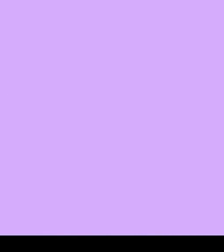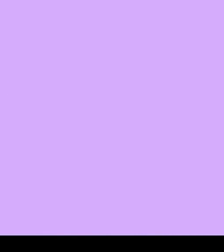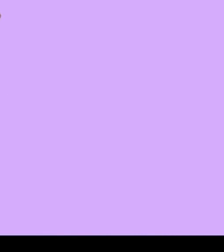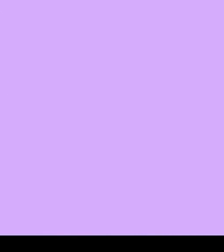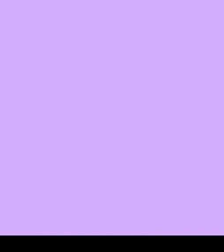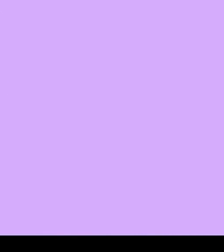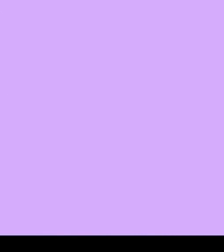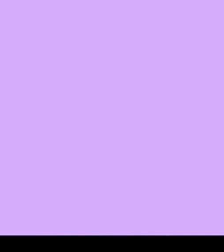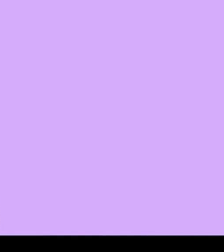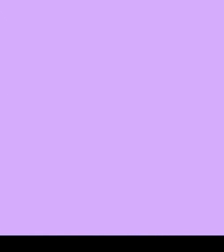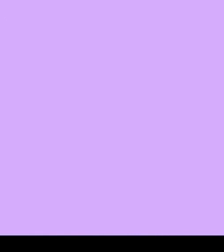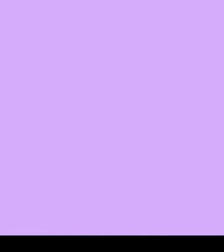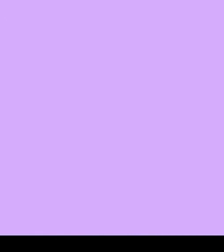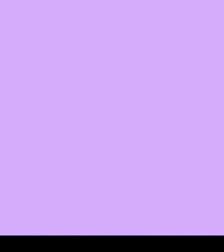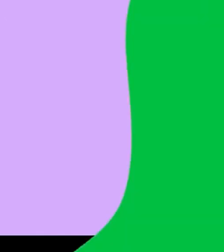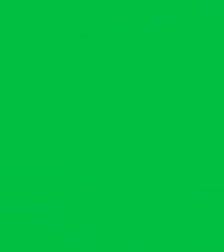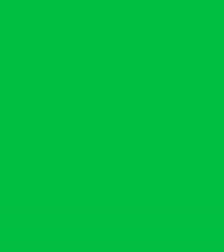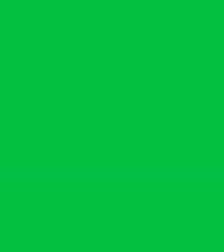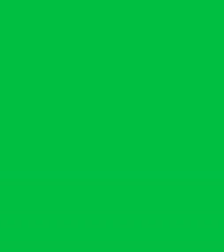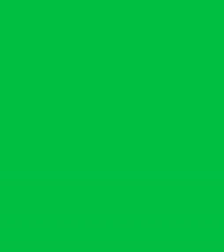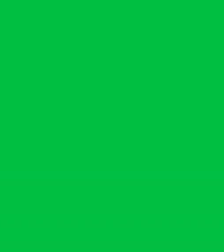¡Hasta pronto, Daniel!